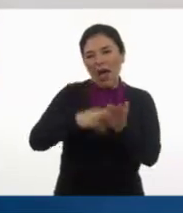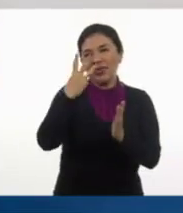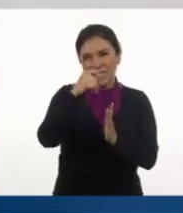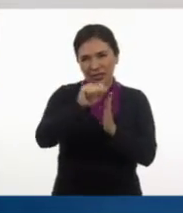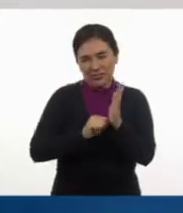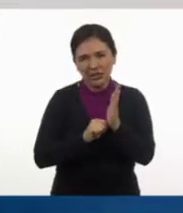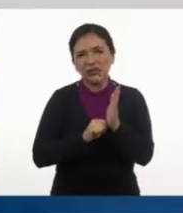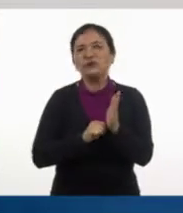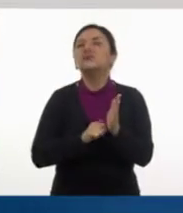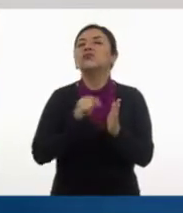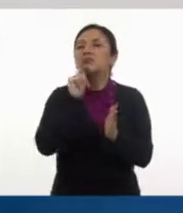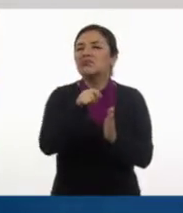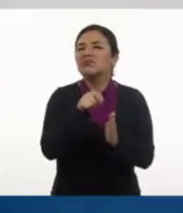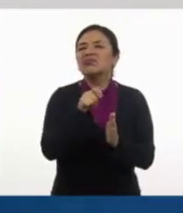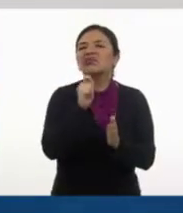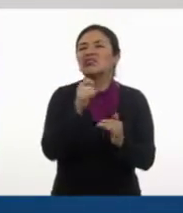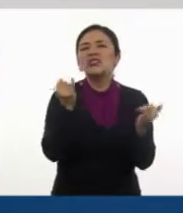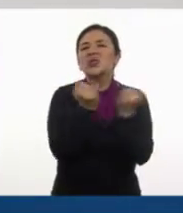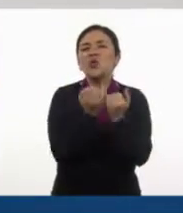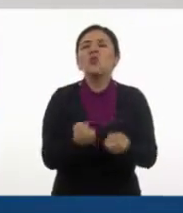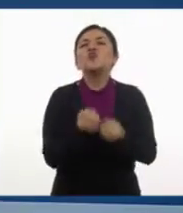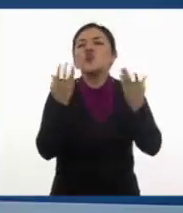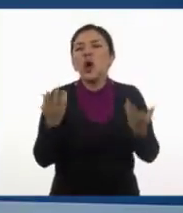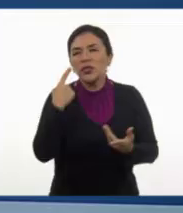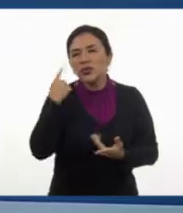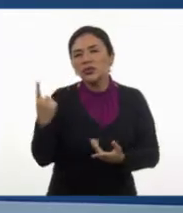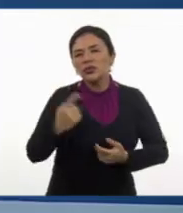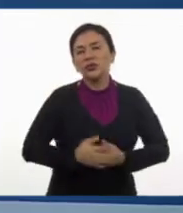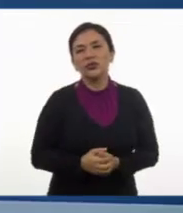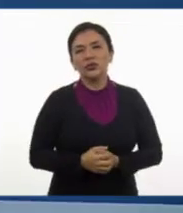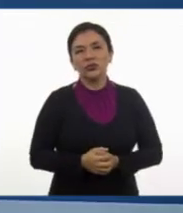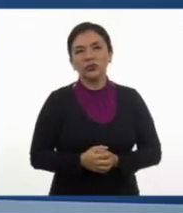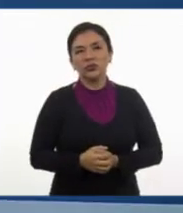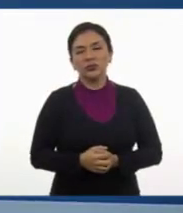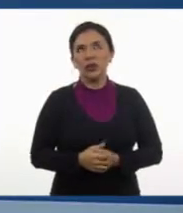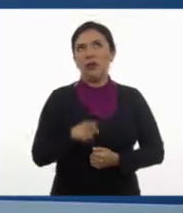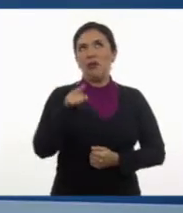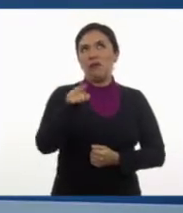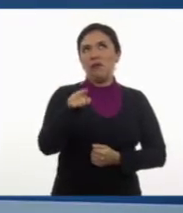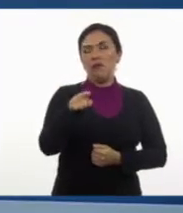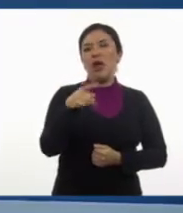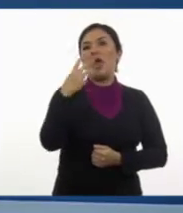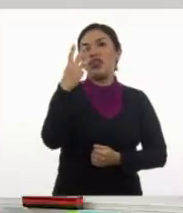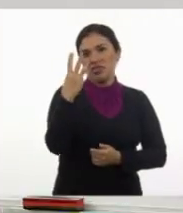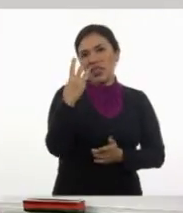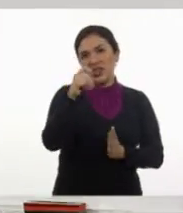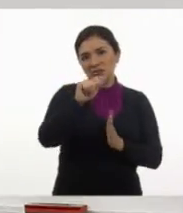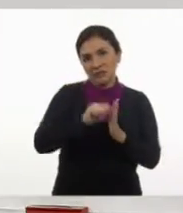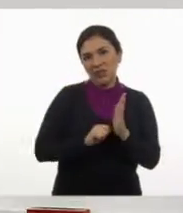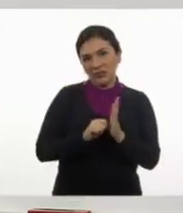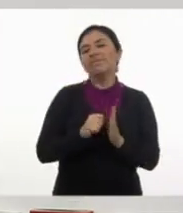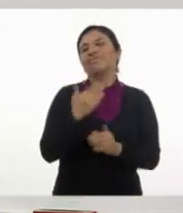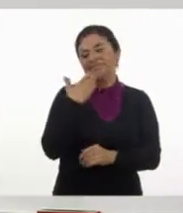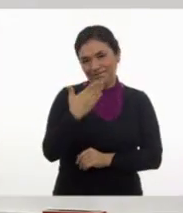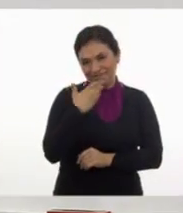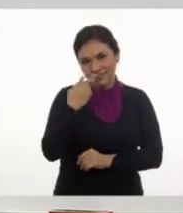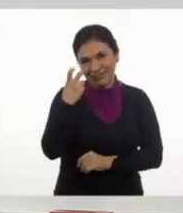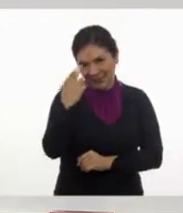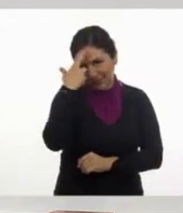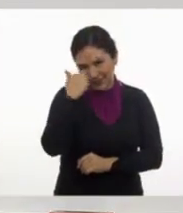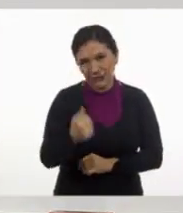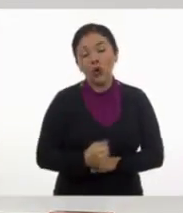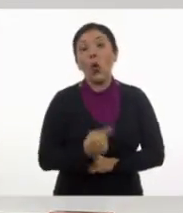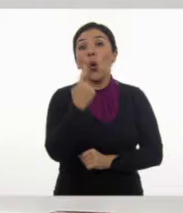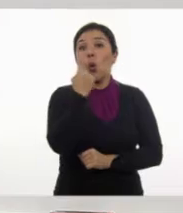cuánto sería igual este tono? A tres meses. Exactamente. Entonces,